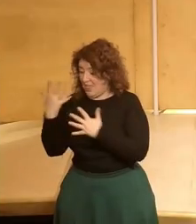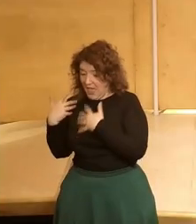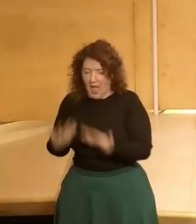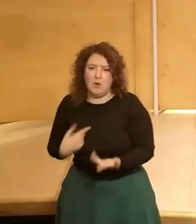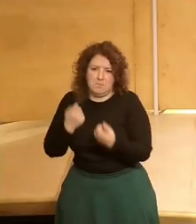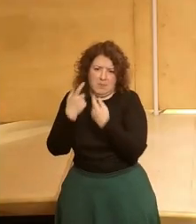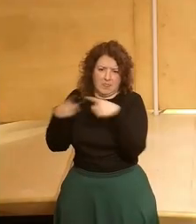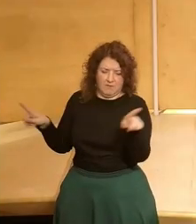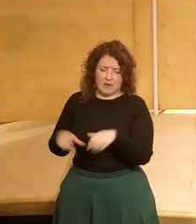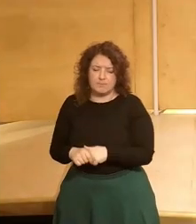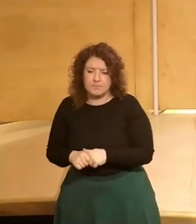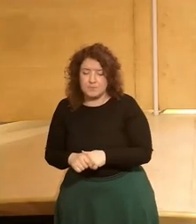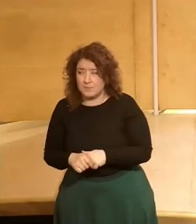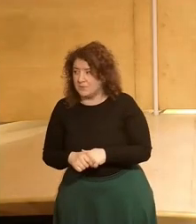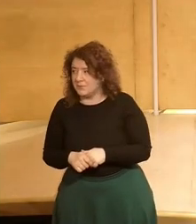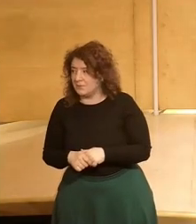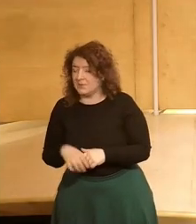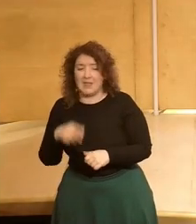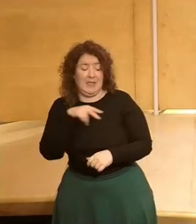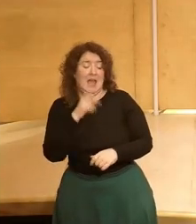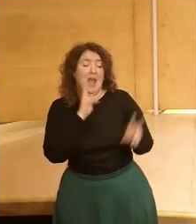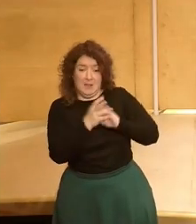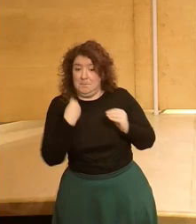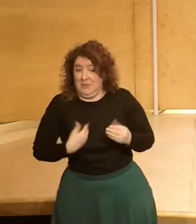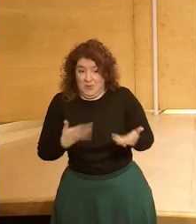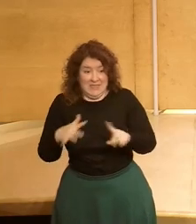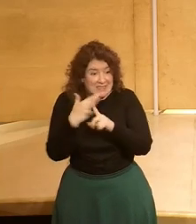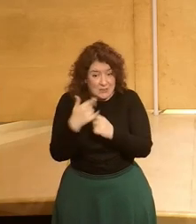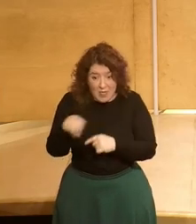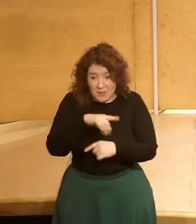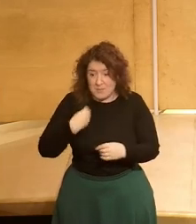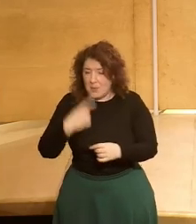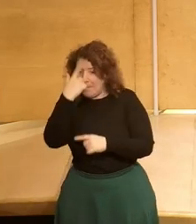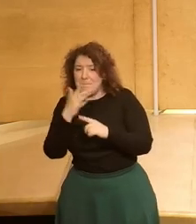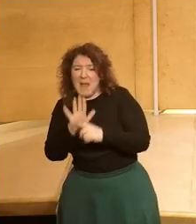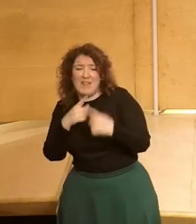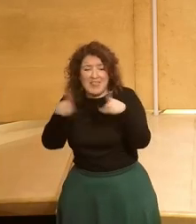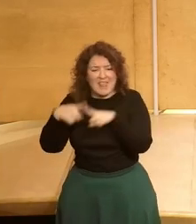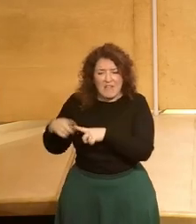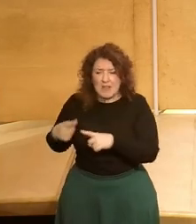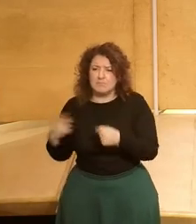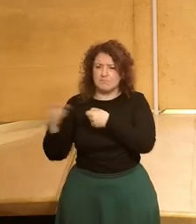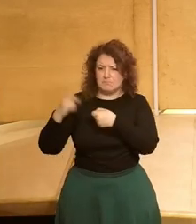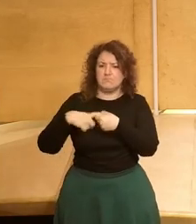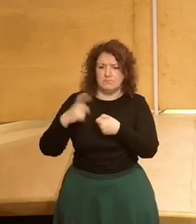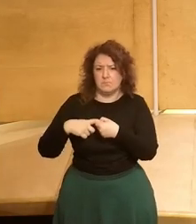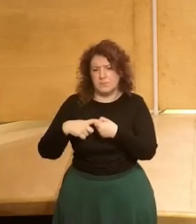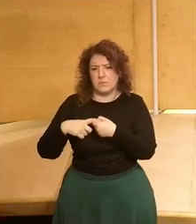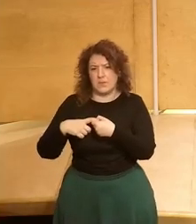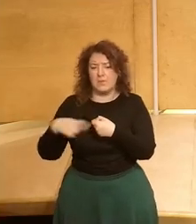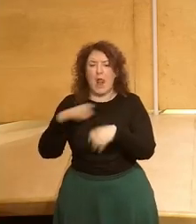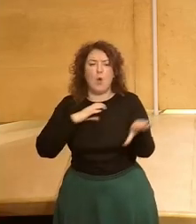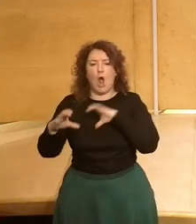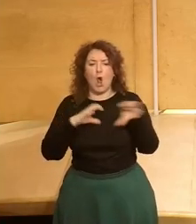y precisamente es un poco lo que intentamos aquí es reunir perfiles distintos que pueden sumar a la